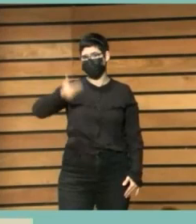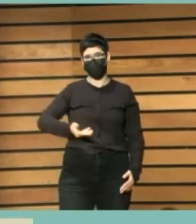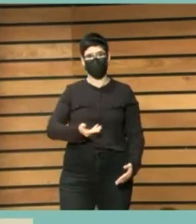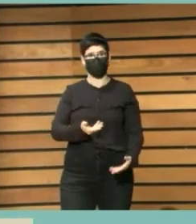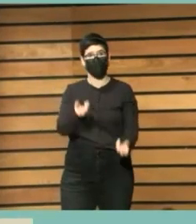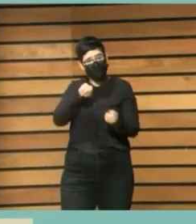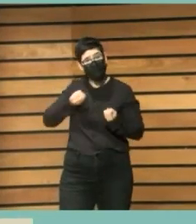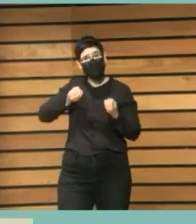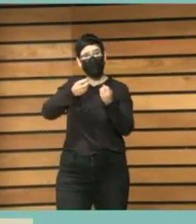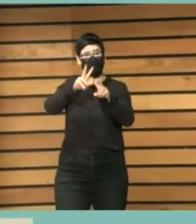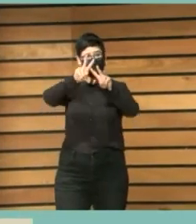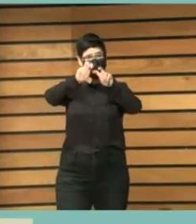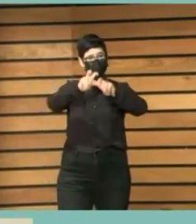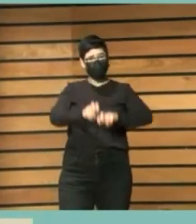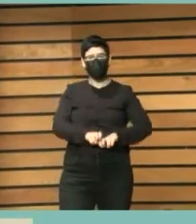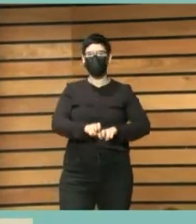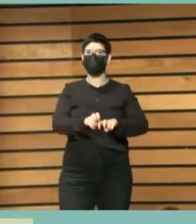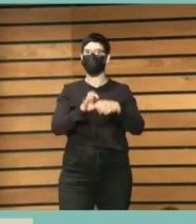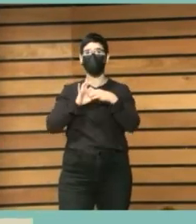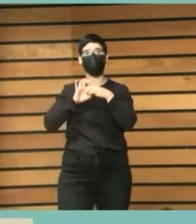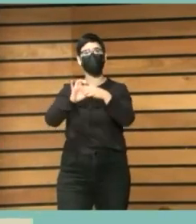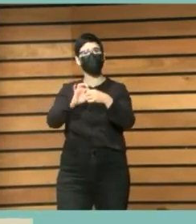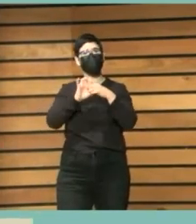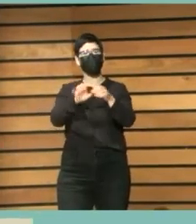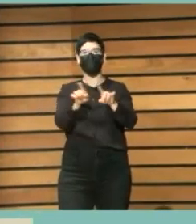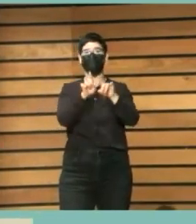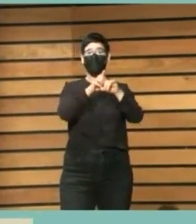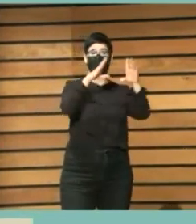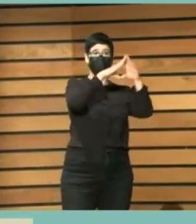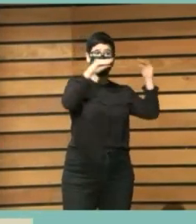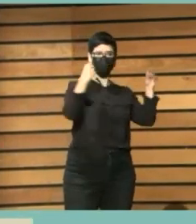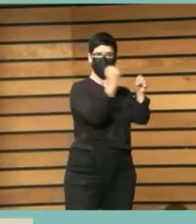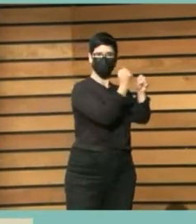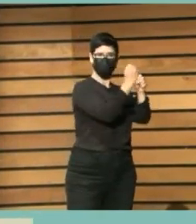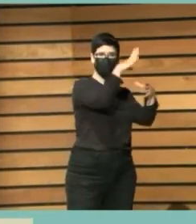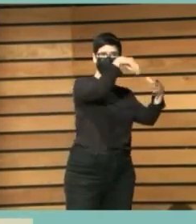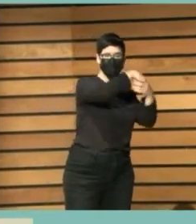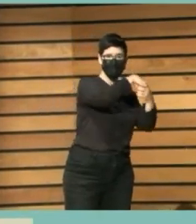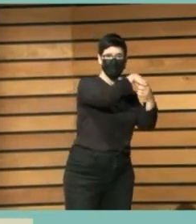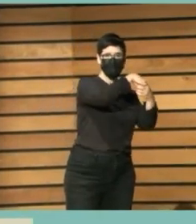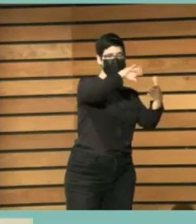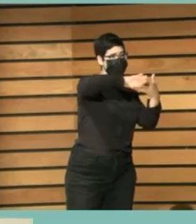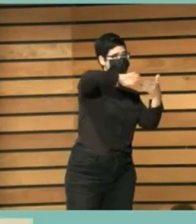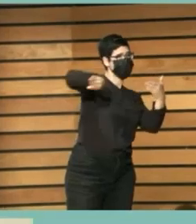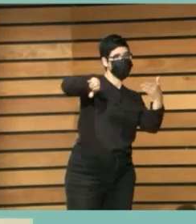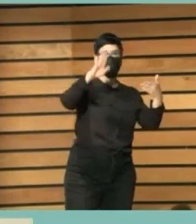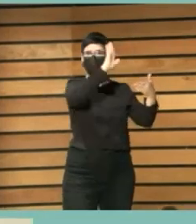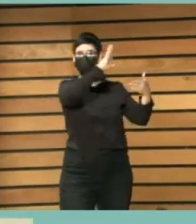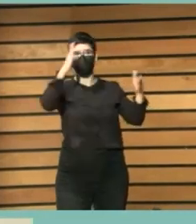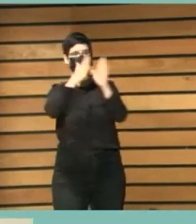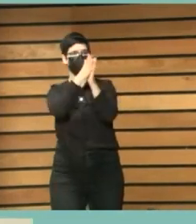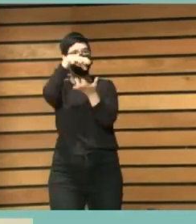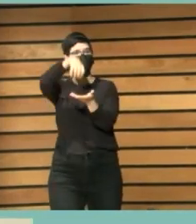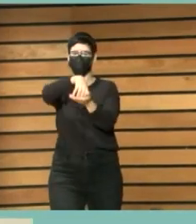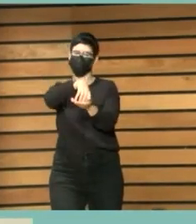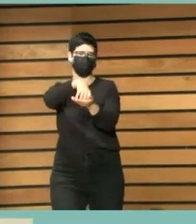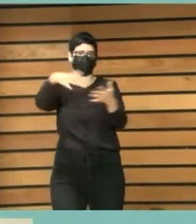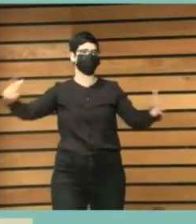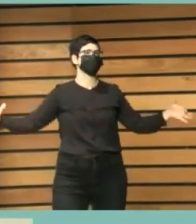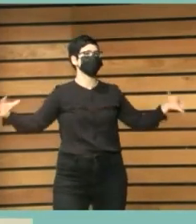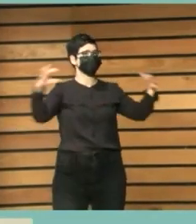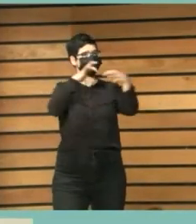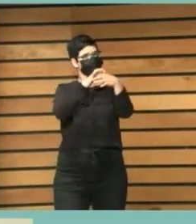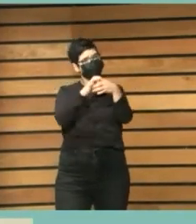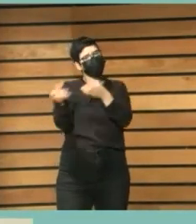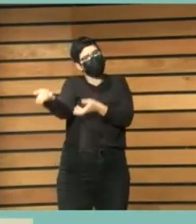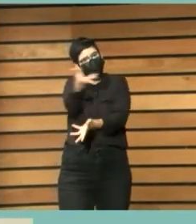establecer puentes entre lo que se hace en las universidades y lo que se hace en las bibliotecas y transmitir aquello que